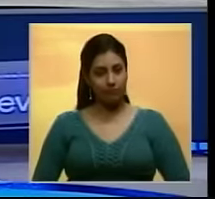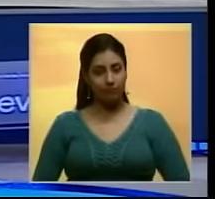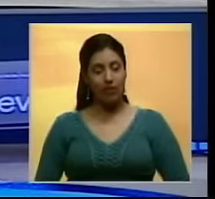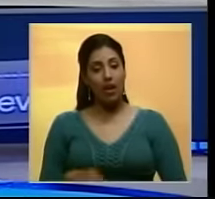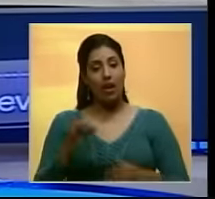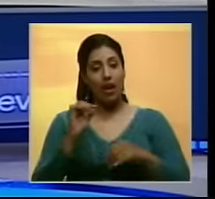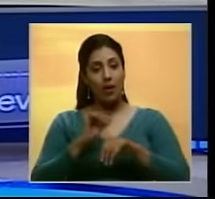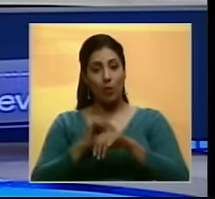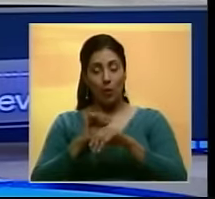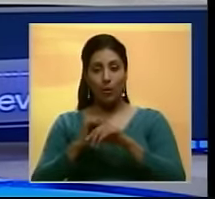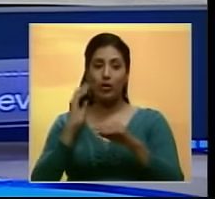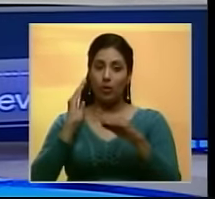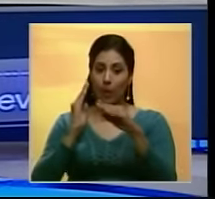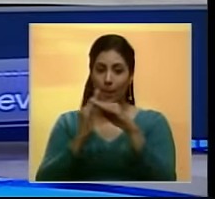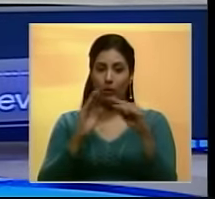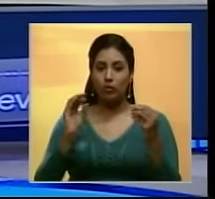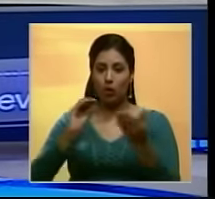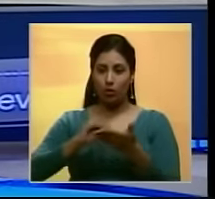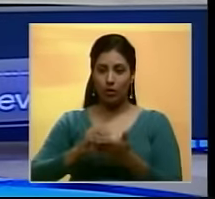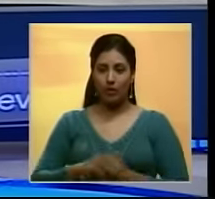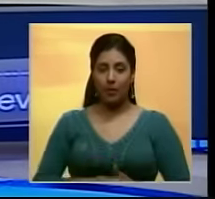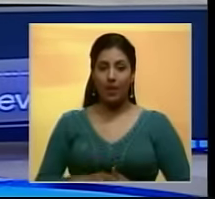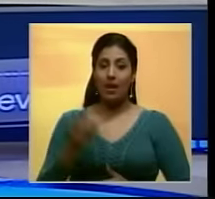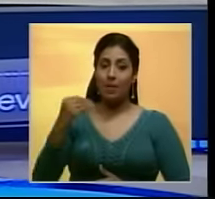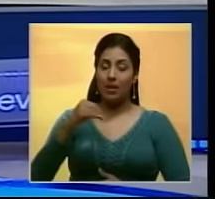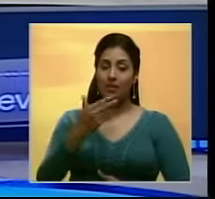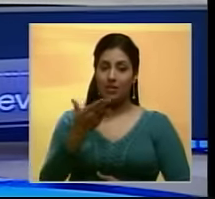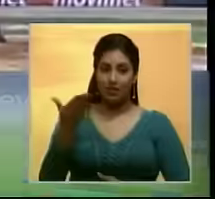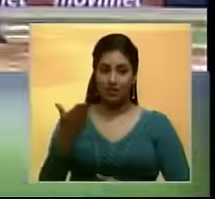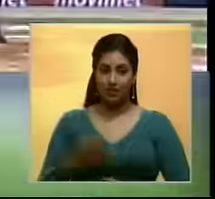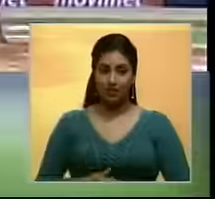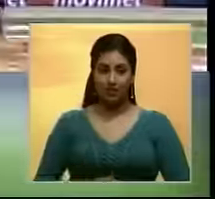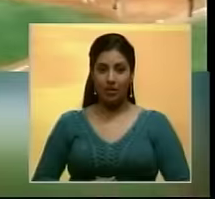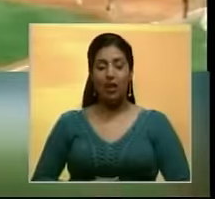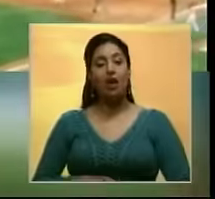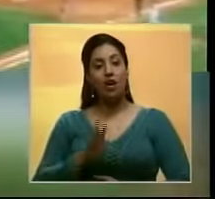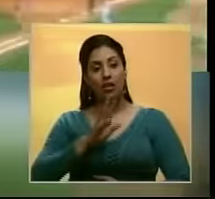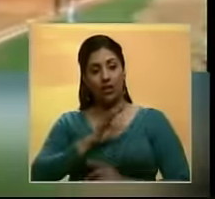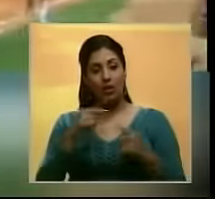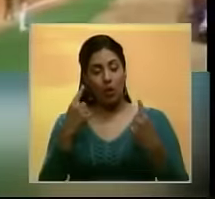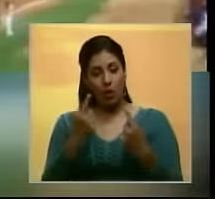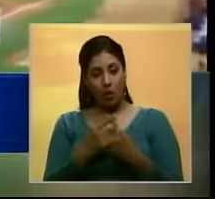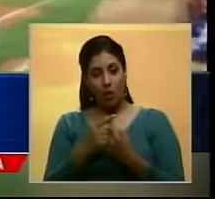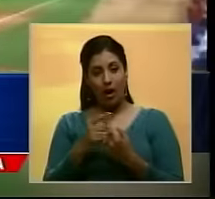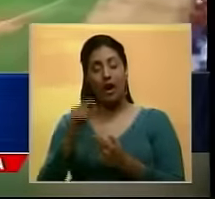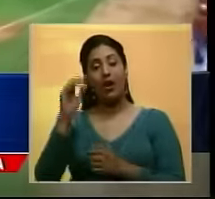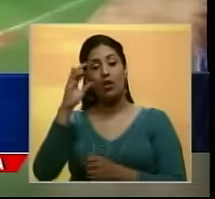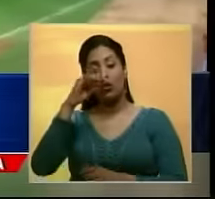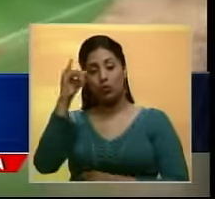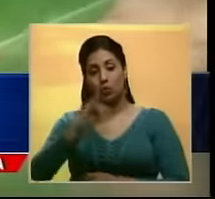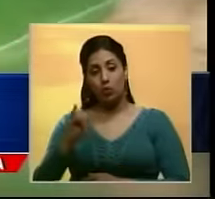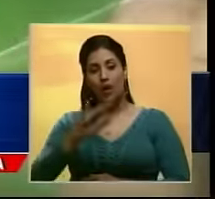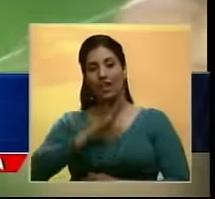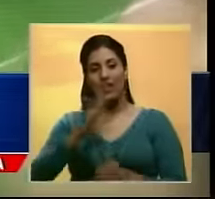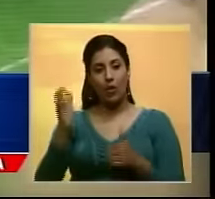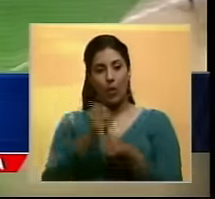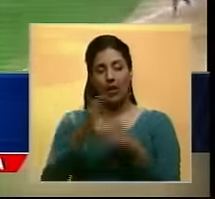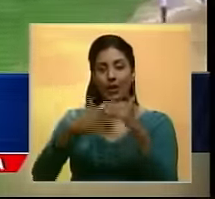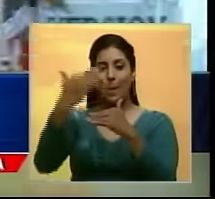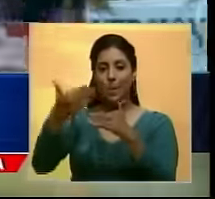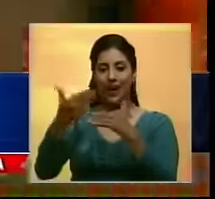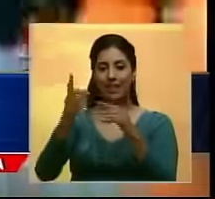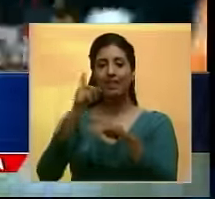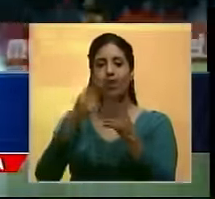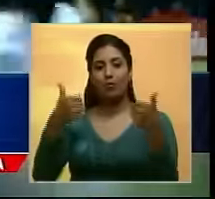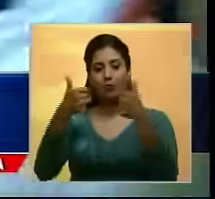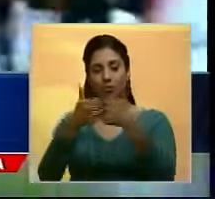Bien amigos, es momento de hacer una nueva pausa. Más adelante. Clasificados. Las águilas del Zulia consiguieron su pase a la